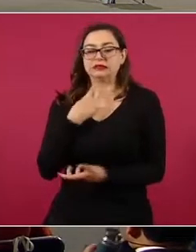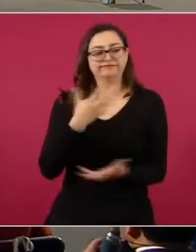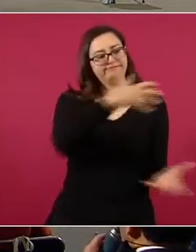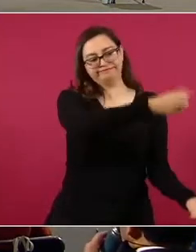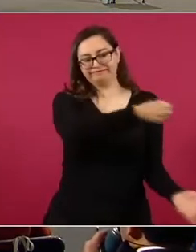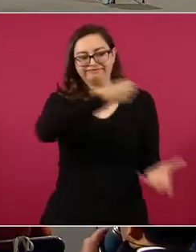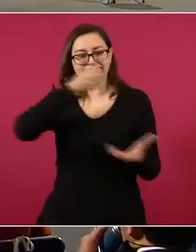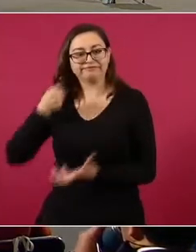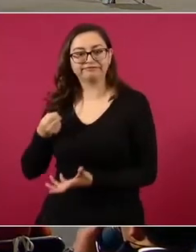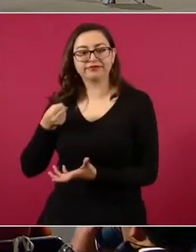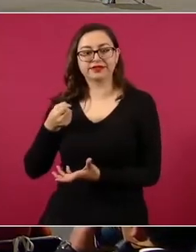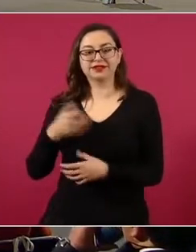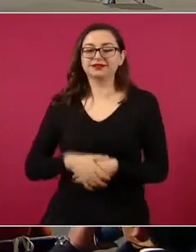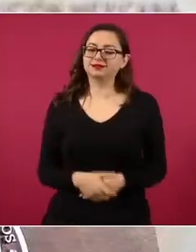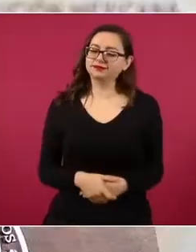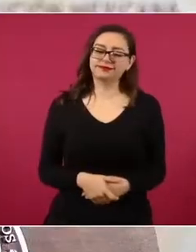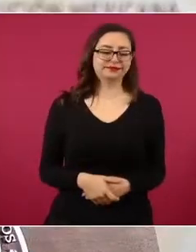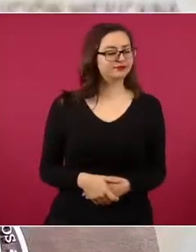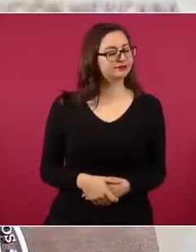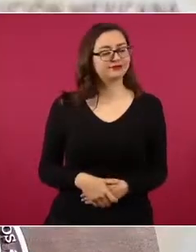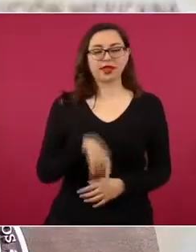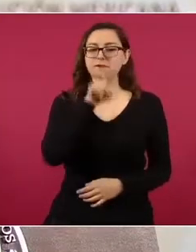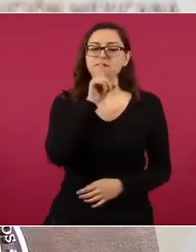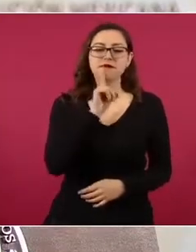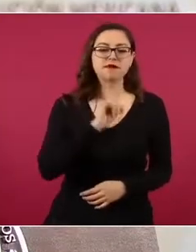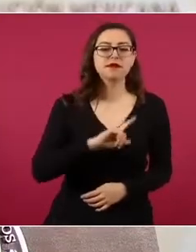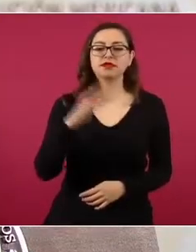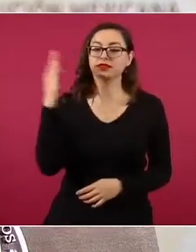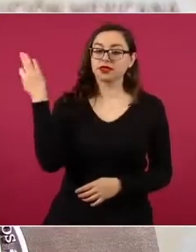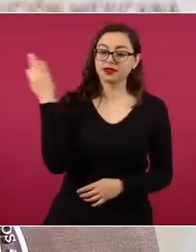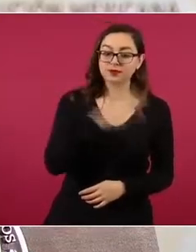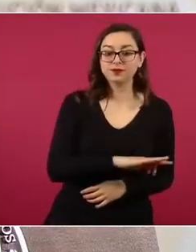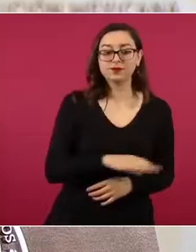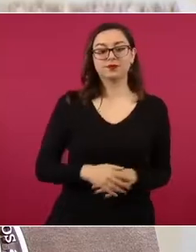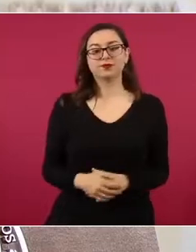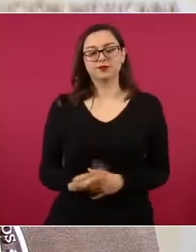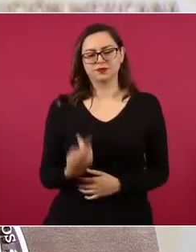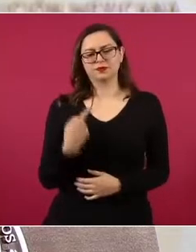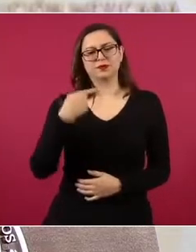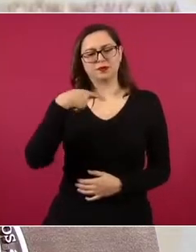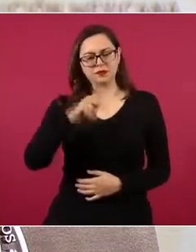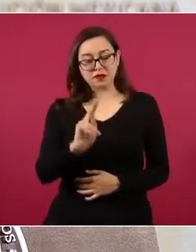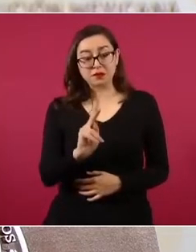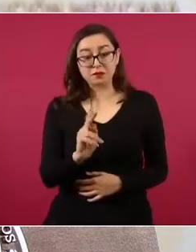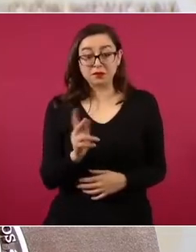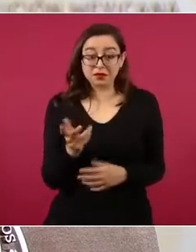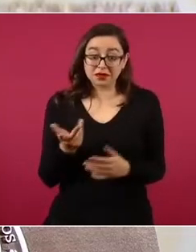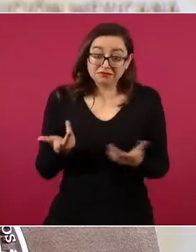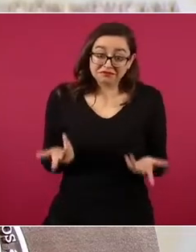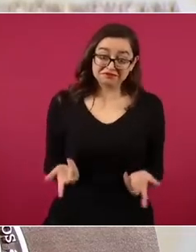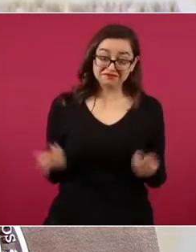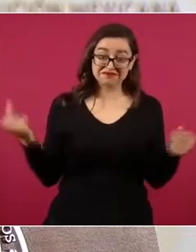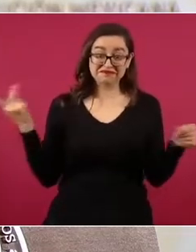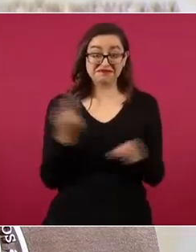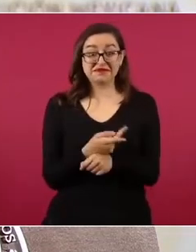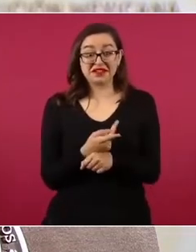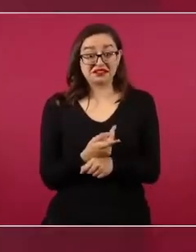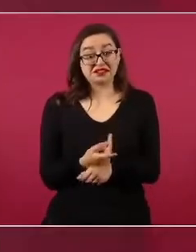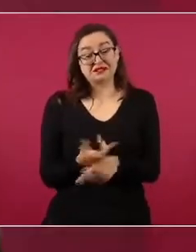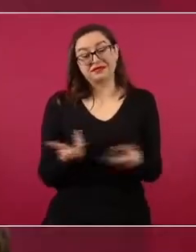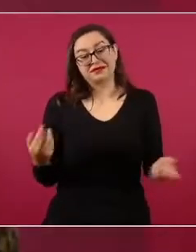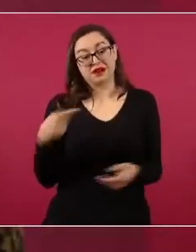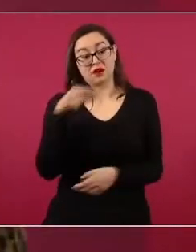es falso. Pero, como siempre, a lo largo de esta administración bastó que un medio publicara la noticia